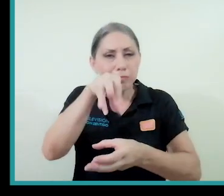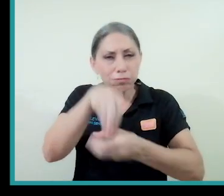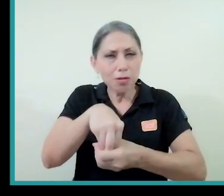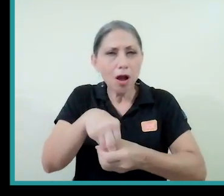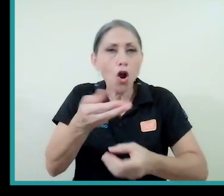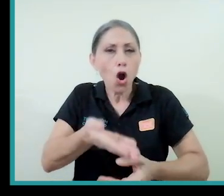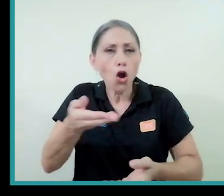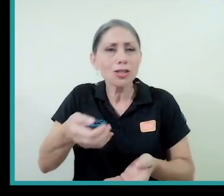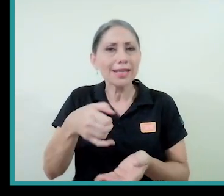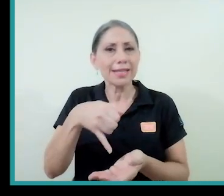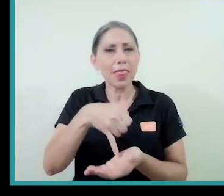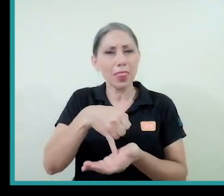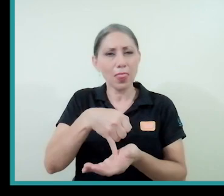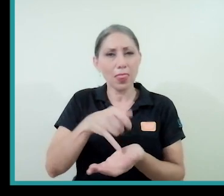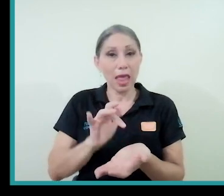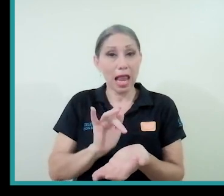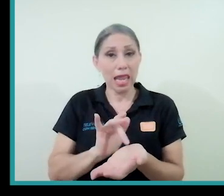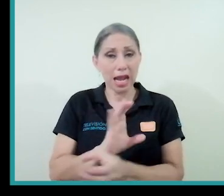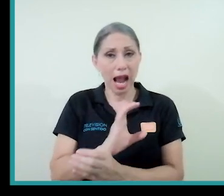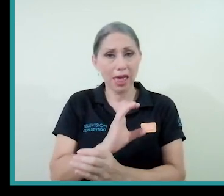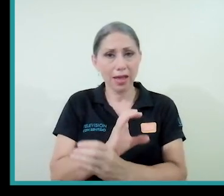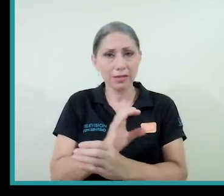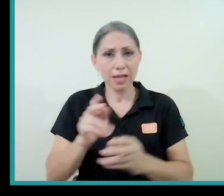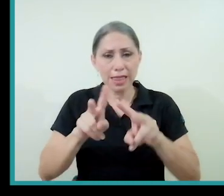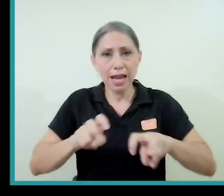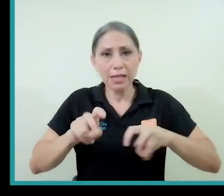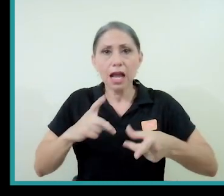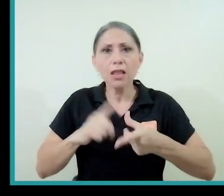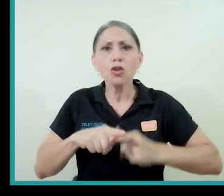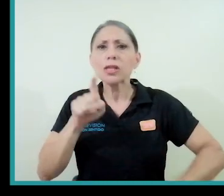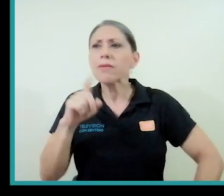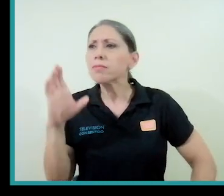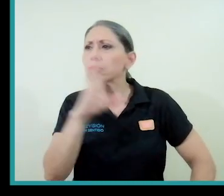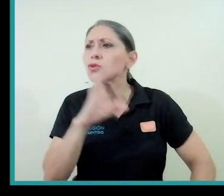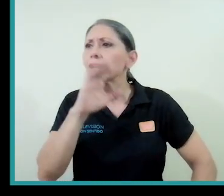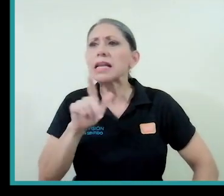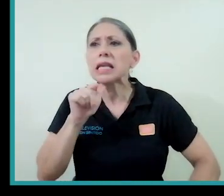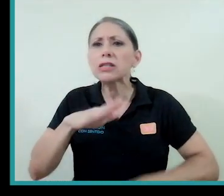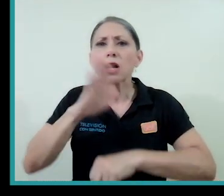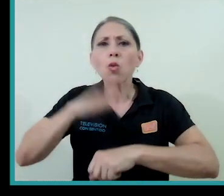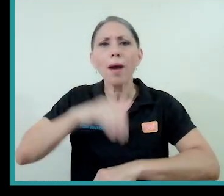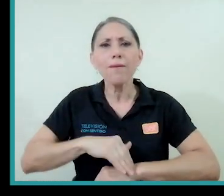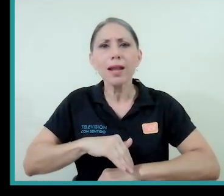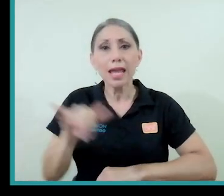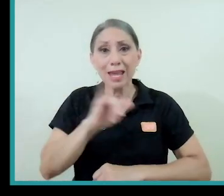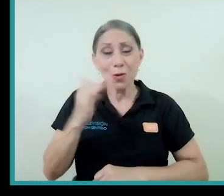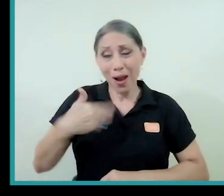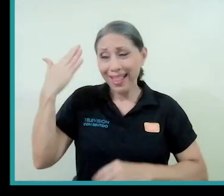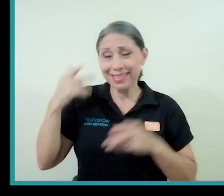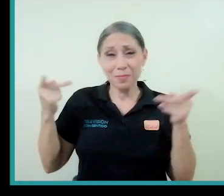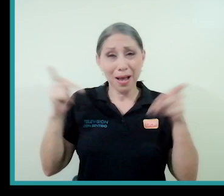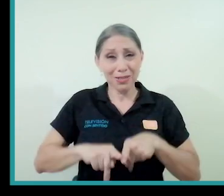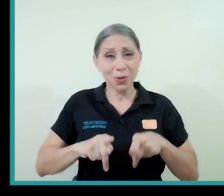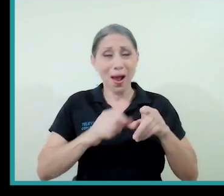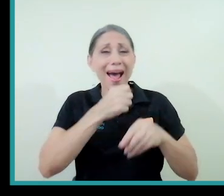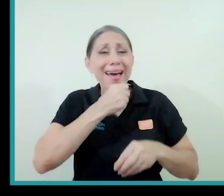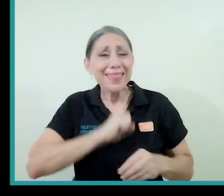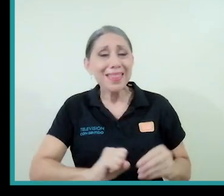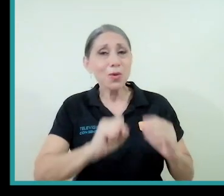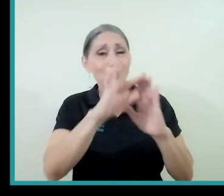delicadas de analizar porque entonces es que hay que buscar quién es el culpable, ¿verdad?, como pasó en el Antiguo Testamento cuando